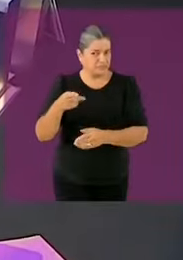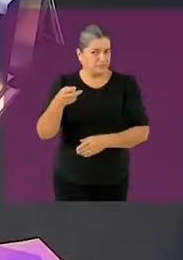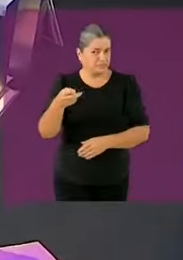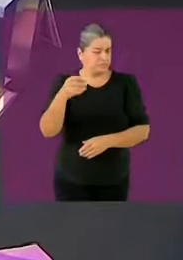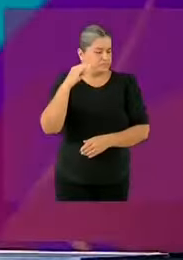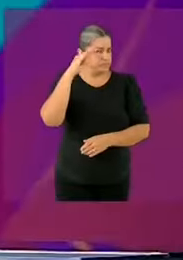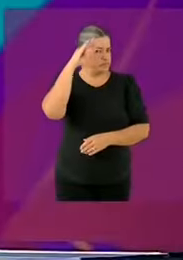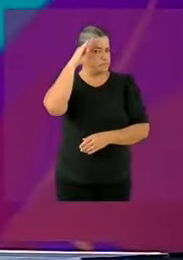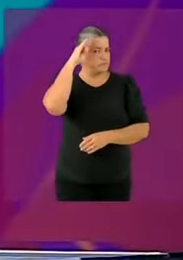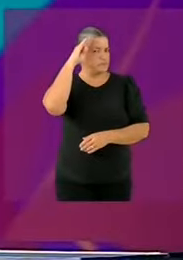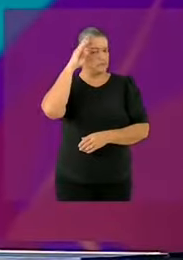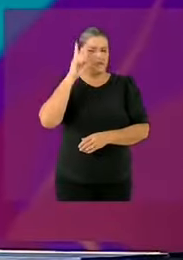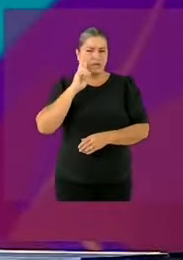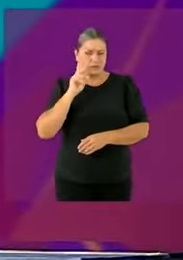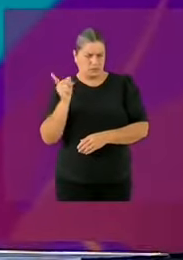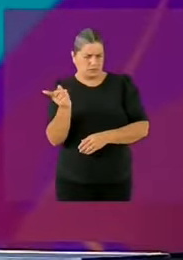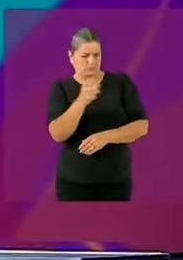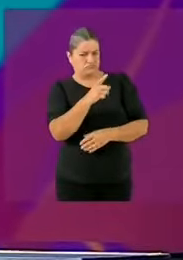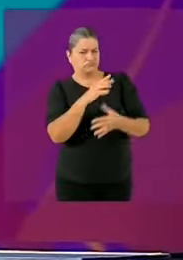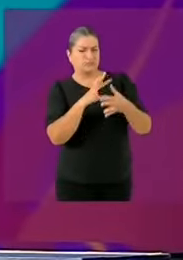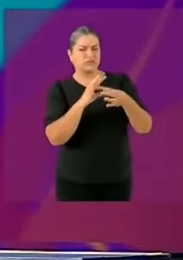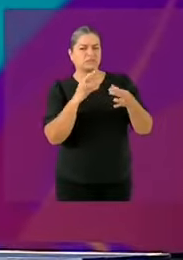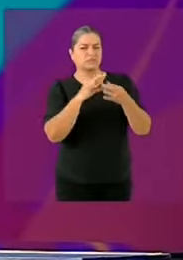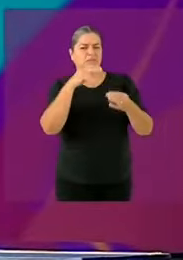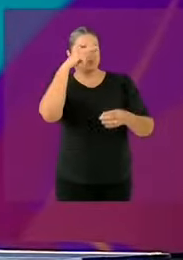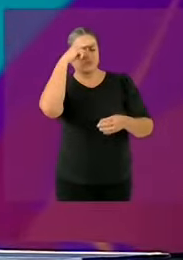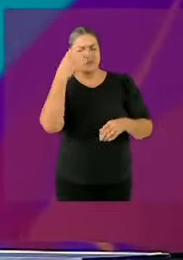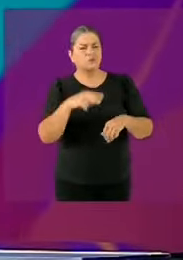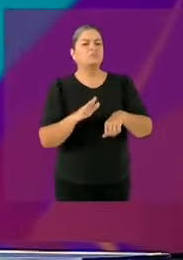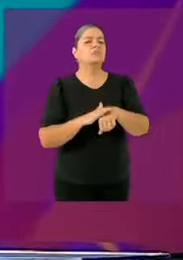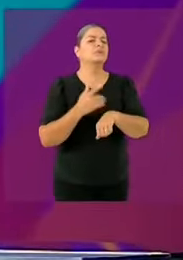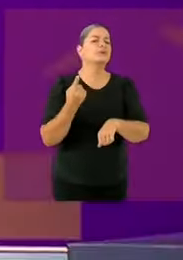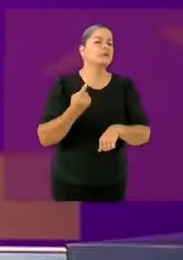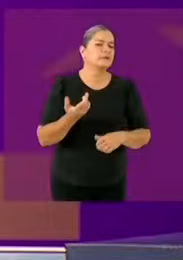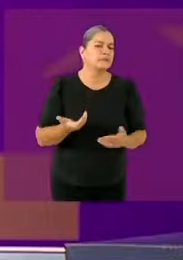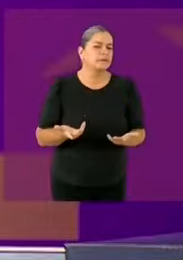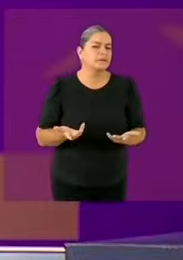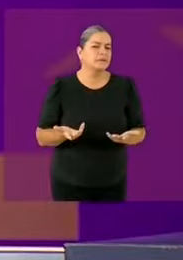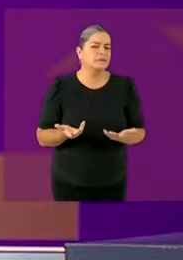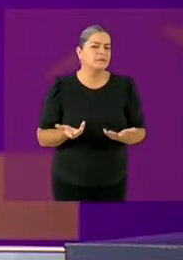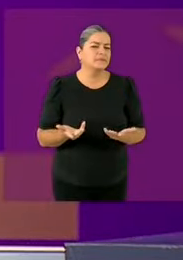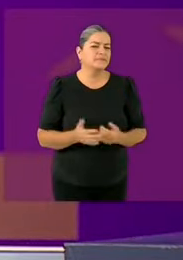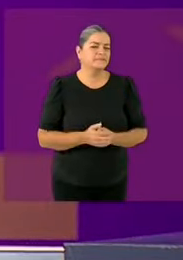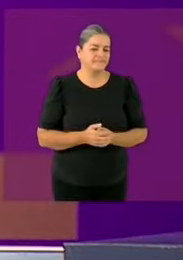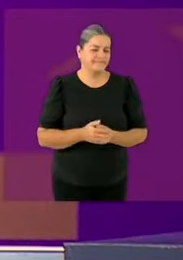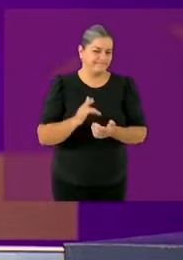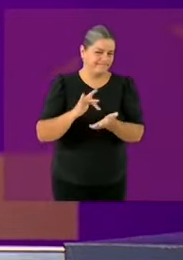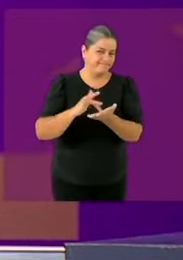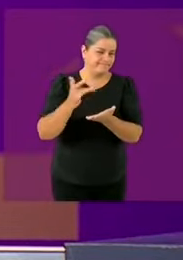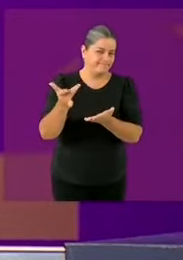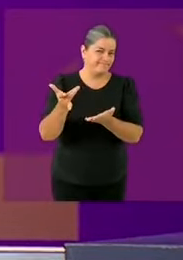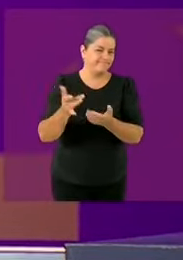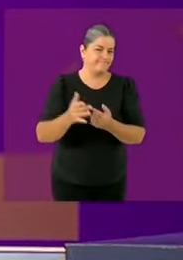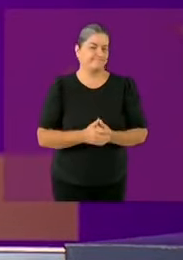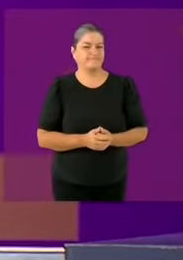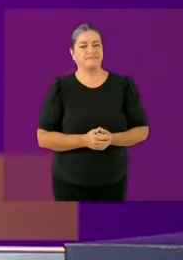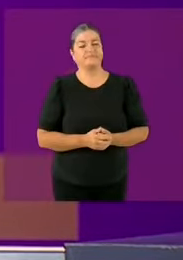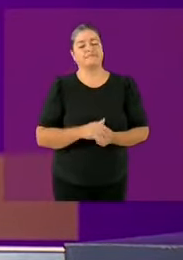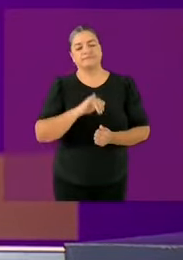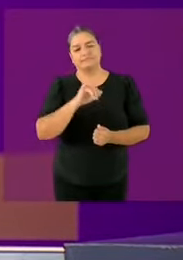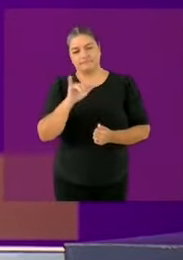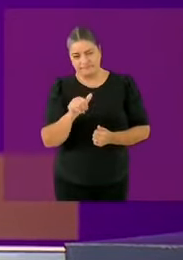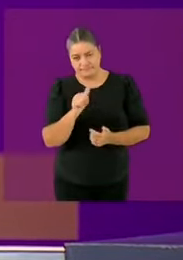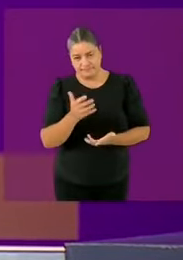Gracias, candidata Xochitl Galvez. Me pido la palabra el candidato Jorge Maínez. Sí, sobre el tema de la justicia y la rendición de cuentas al